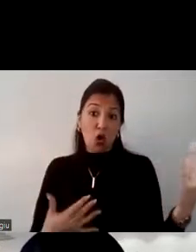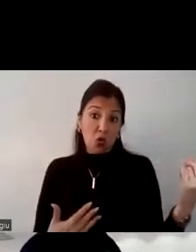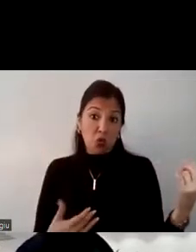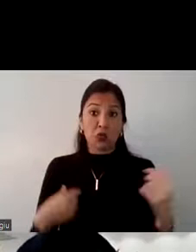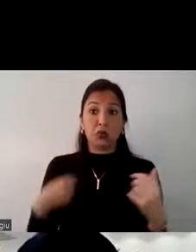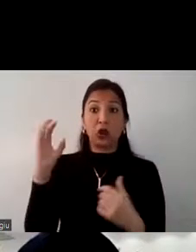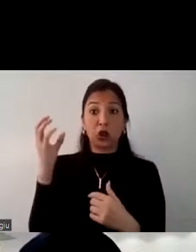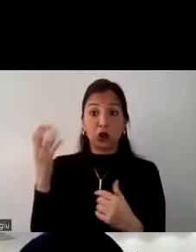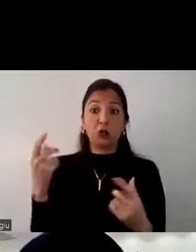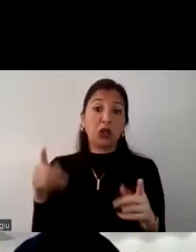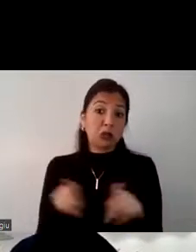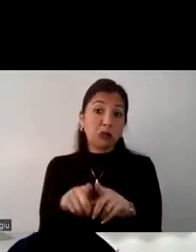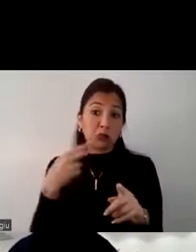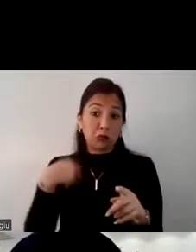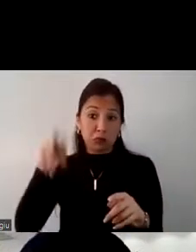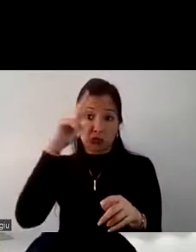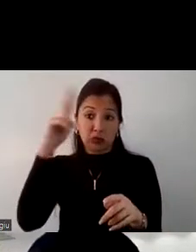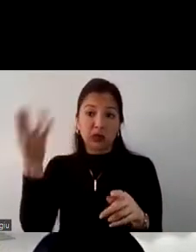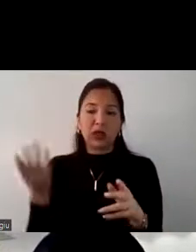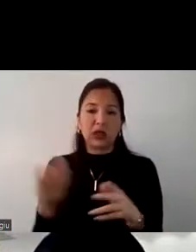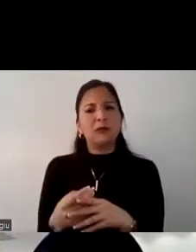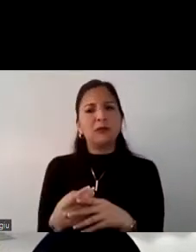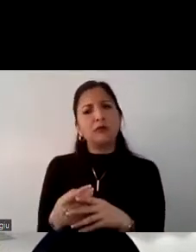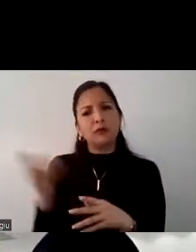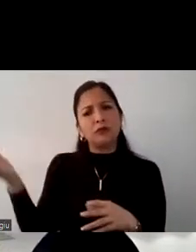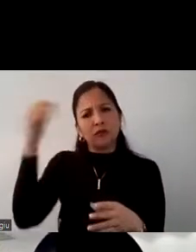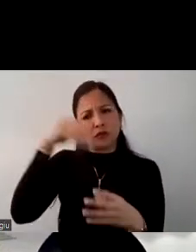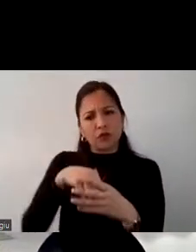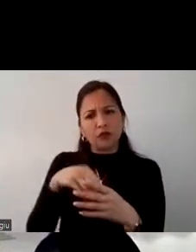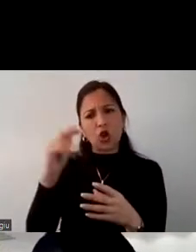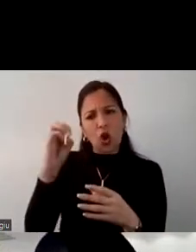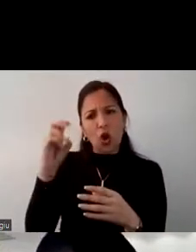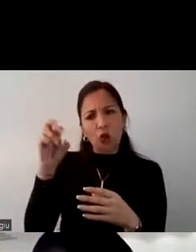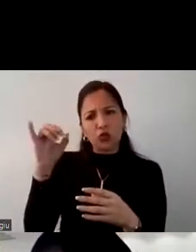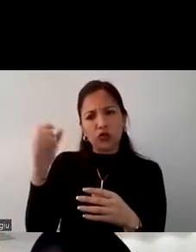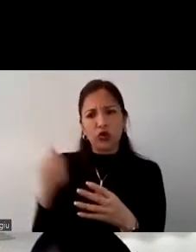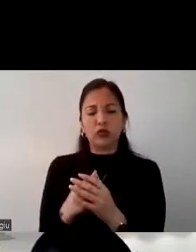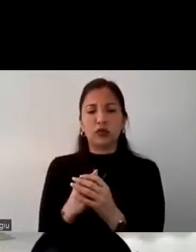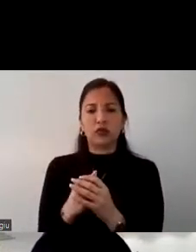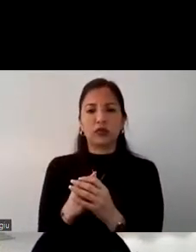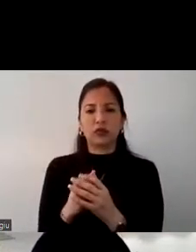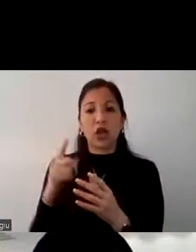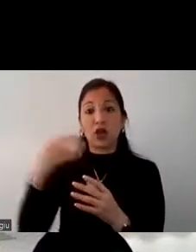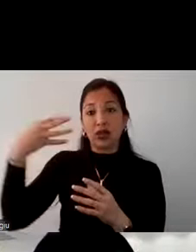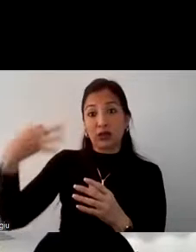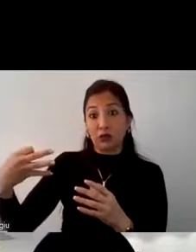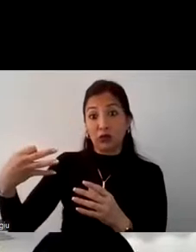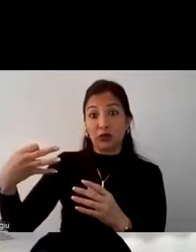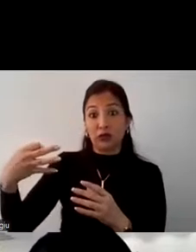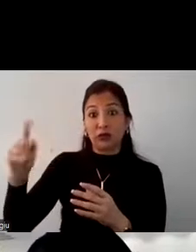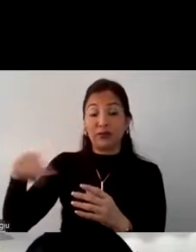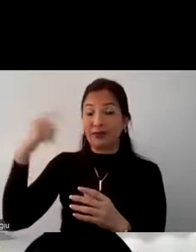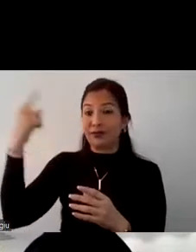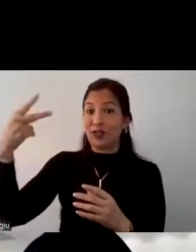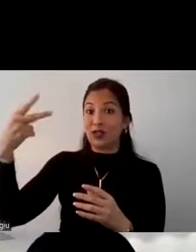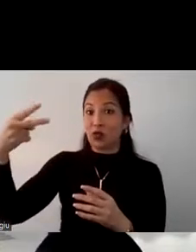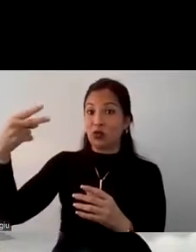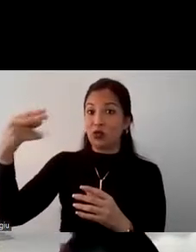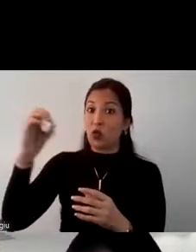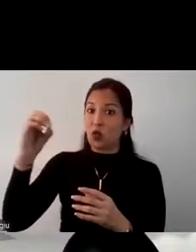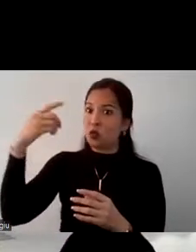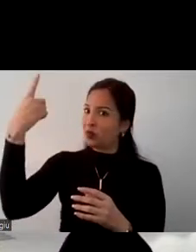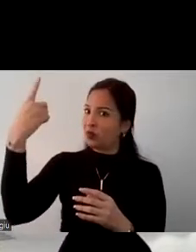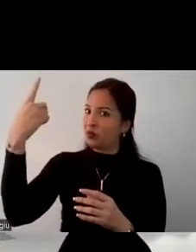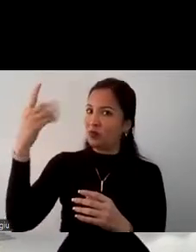tienen pues Perú también y considerarlo dentro de sus opciones y ya no quizás estar en un tercer puesto sino llegar a subir a un segundo quizás un